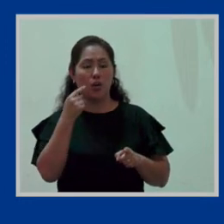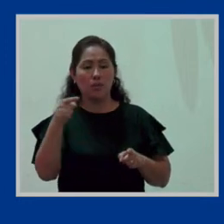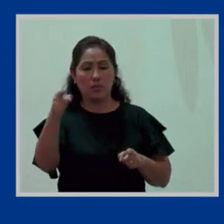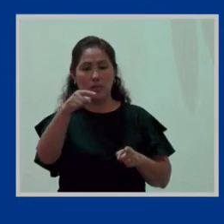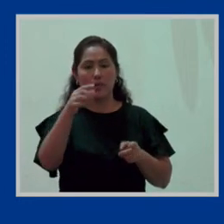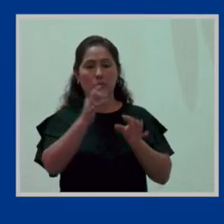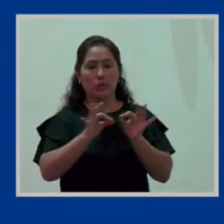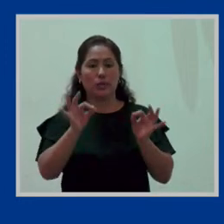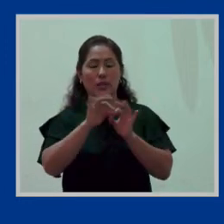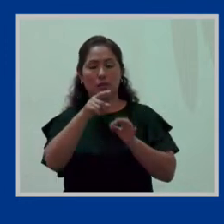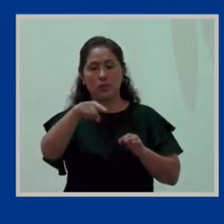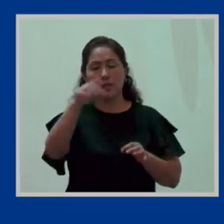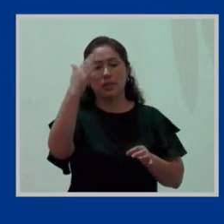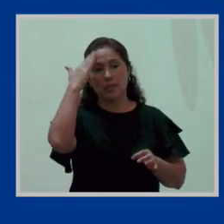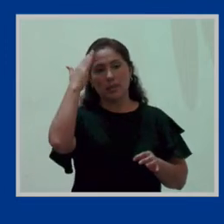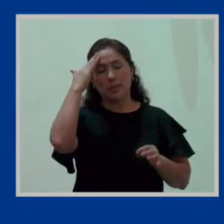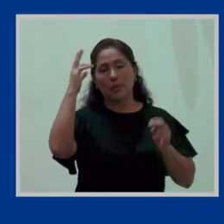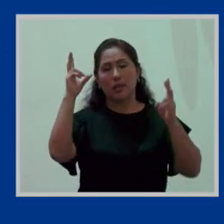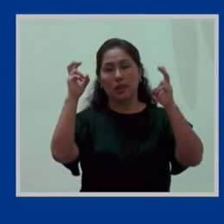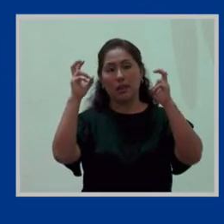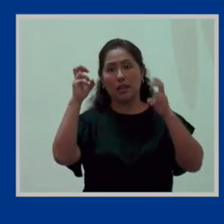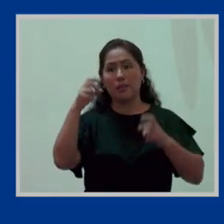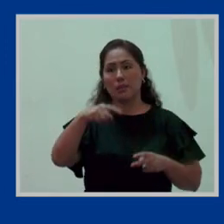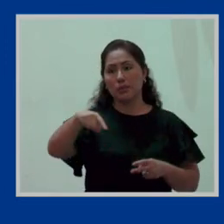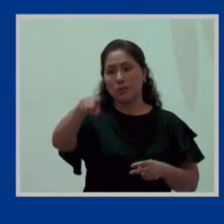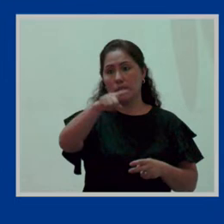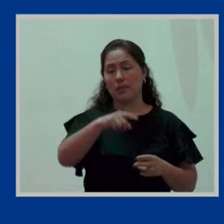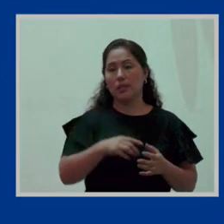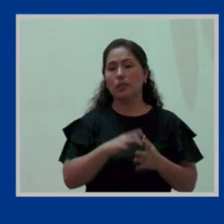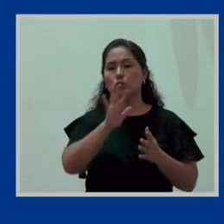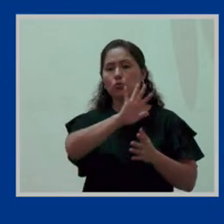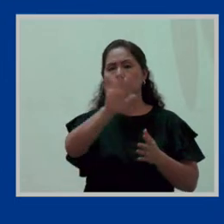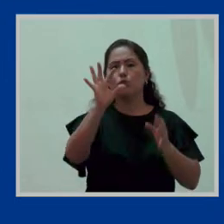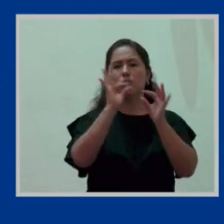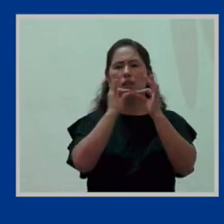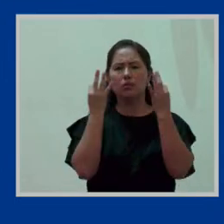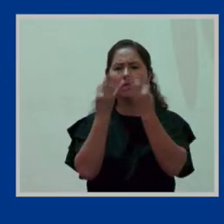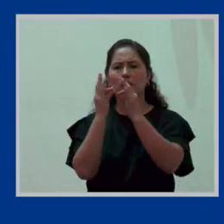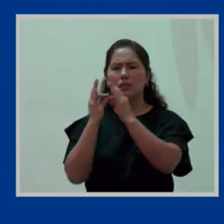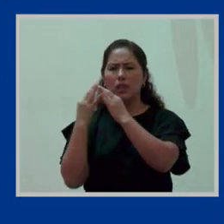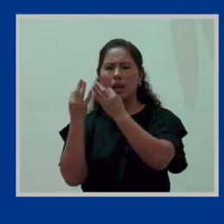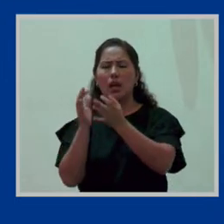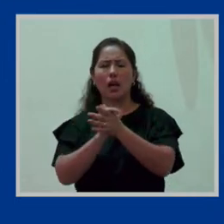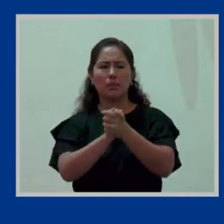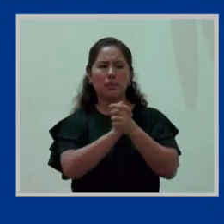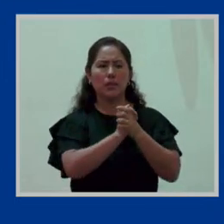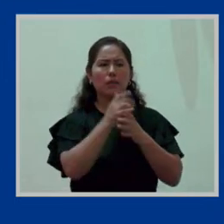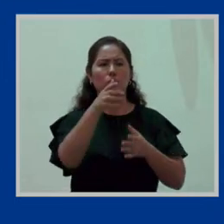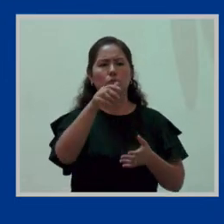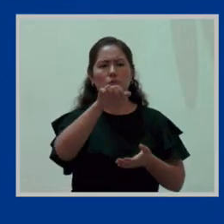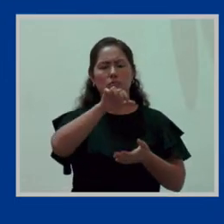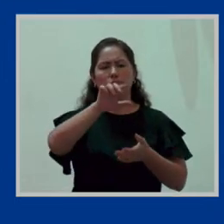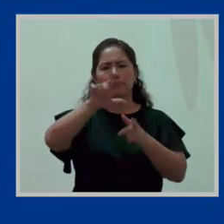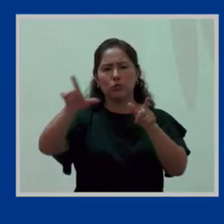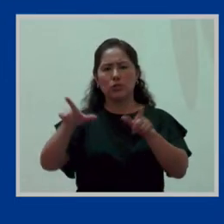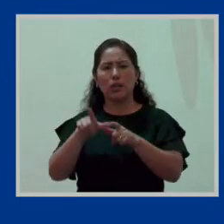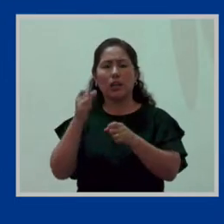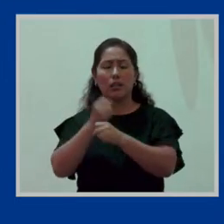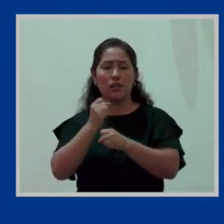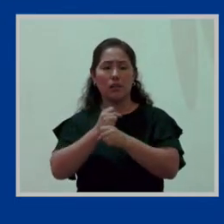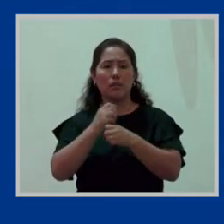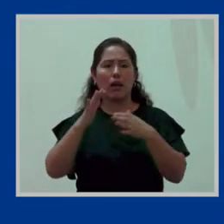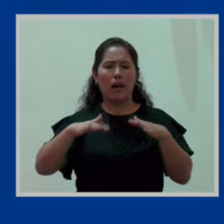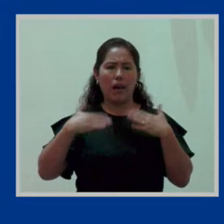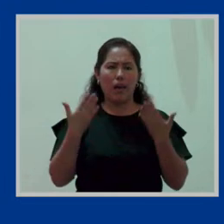concientizarnos en este tema y que ustedes hagan eco en sus familias, en sus amigos, en su centro de trabajo, que